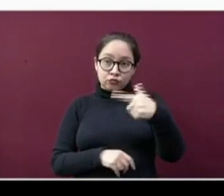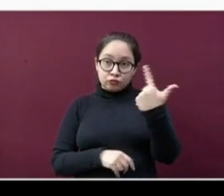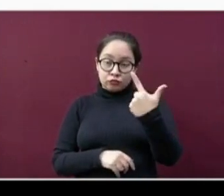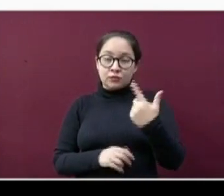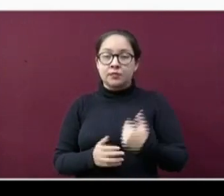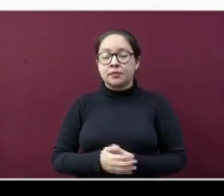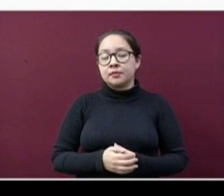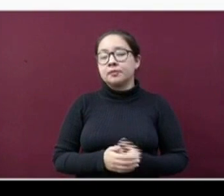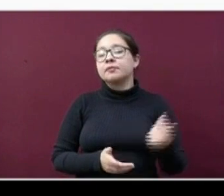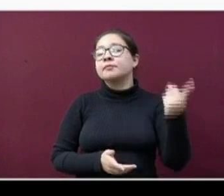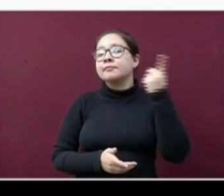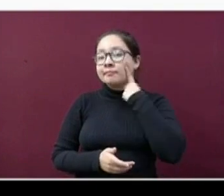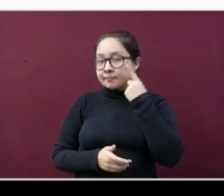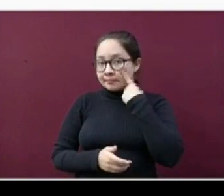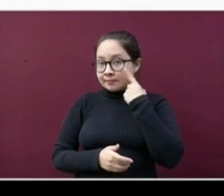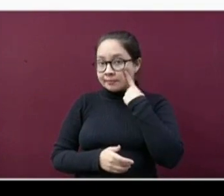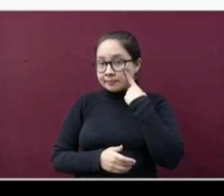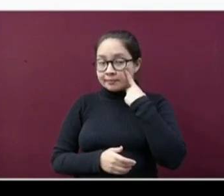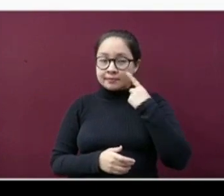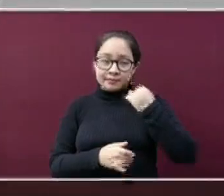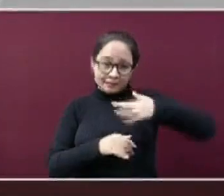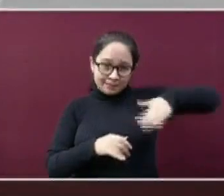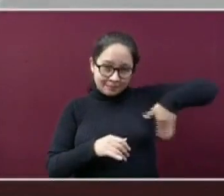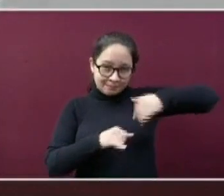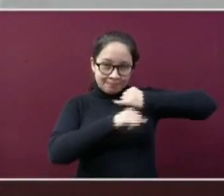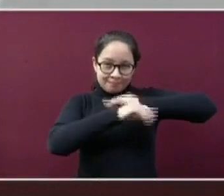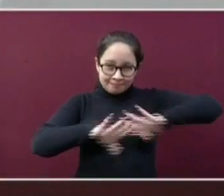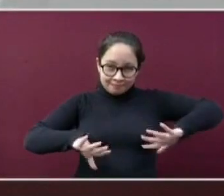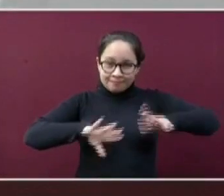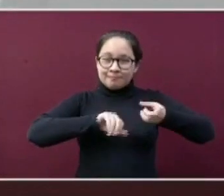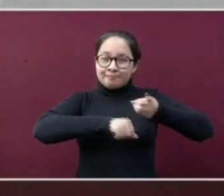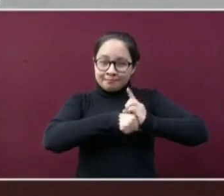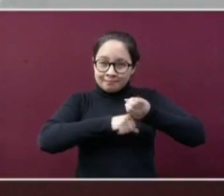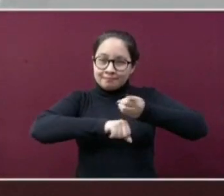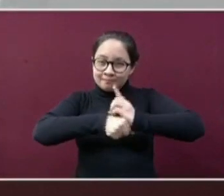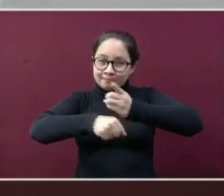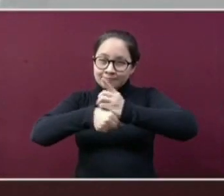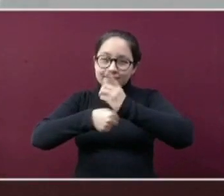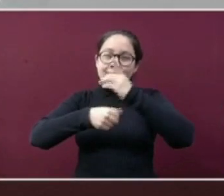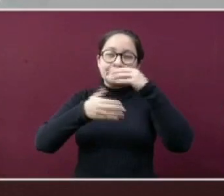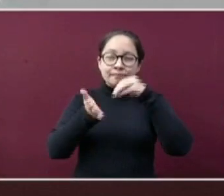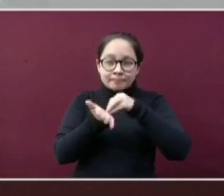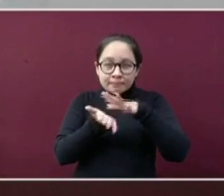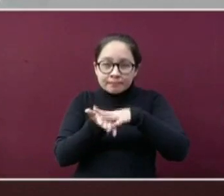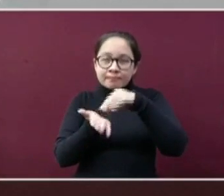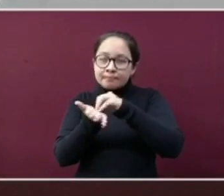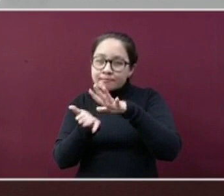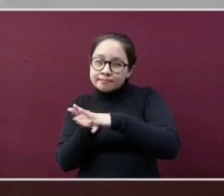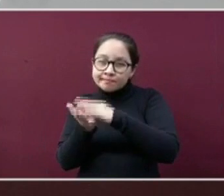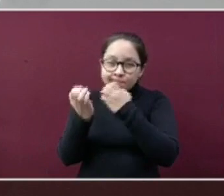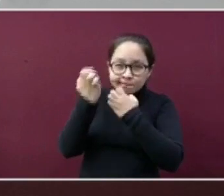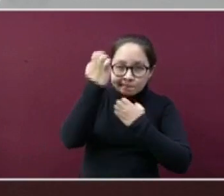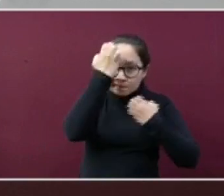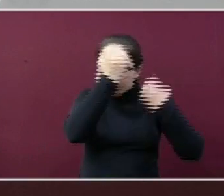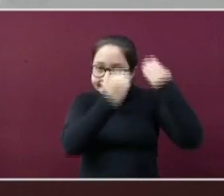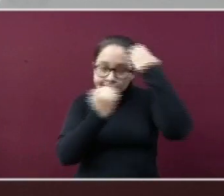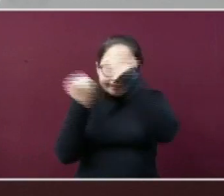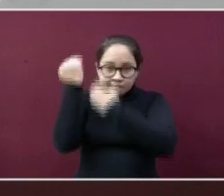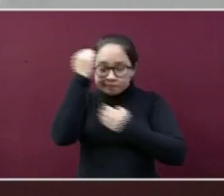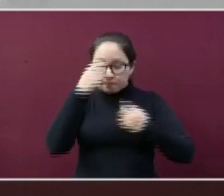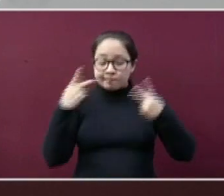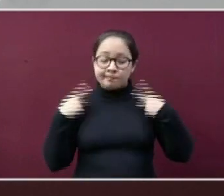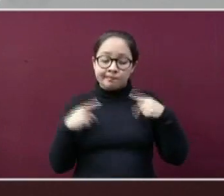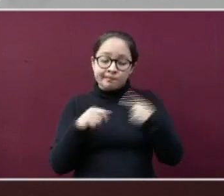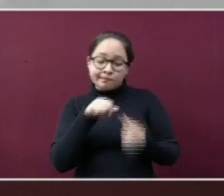pueden dar cuenta, de acuerdo a la información que diariamente se registra y analiza, los casos positivos a COVID-19